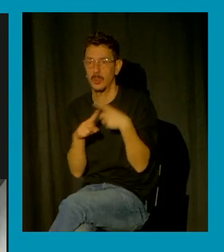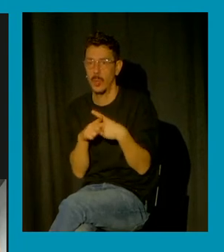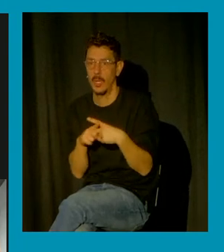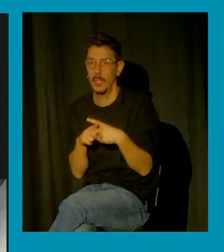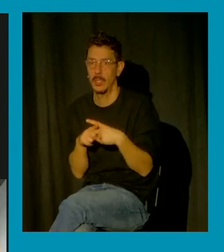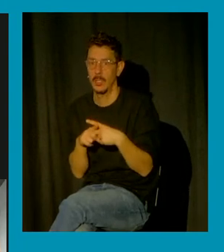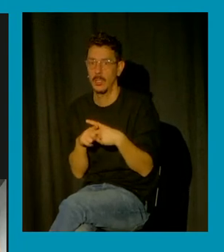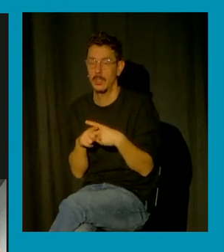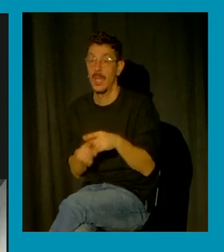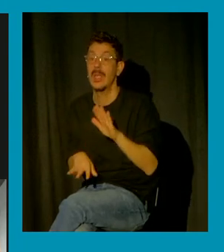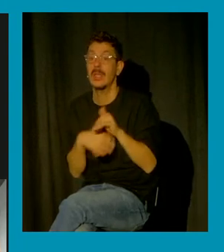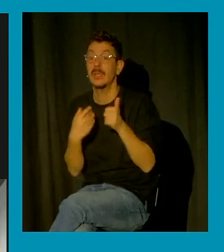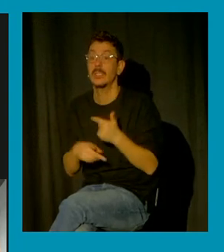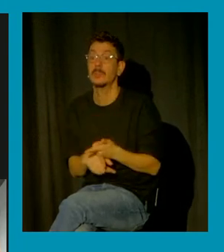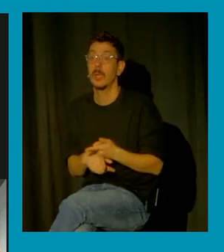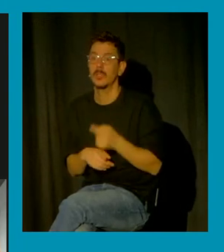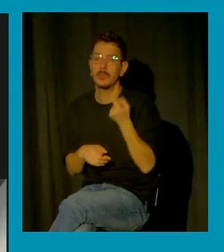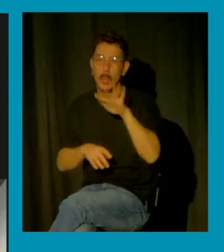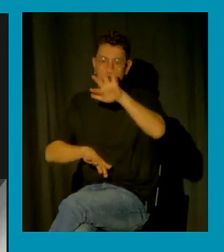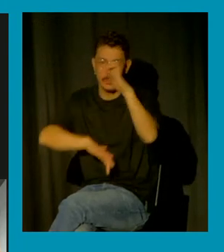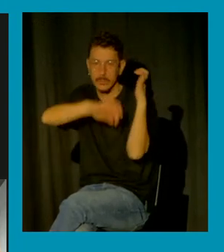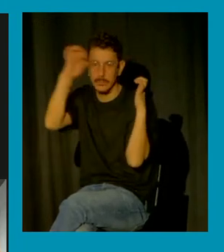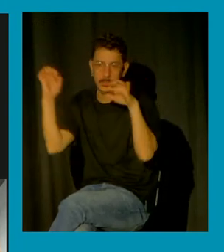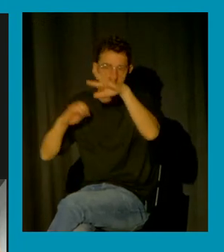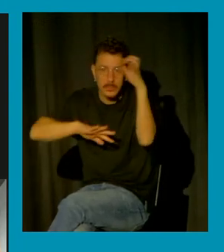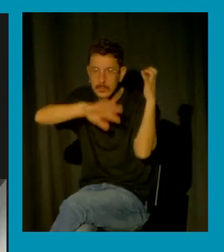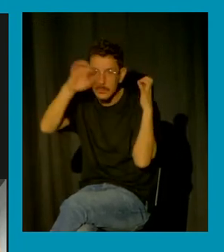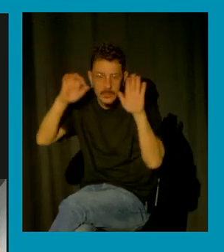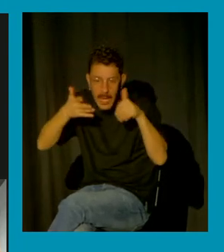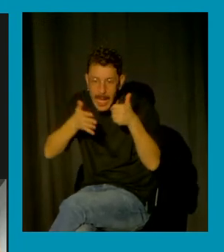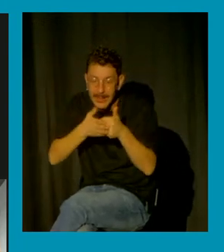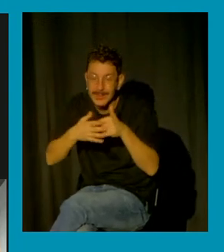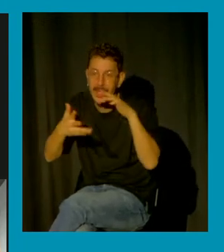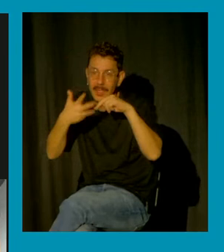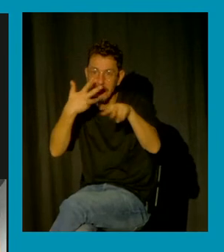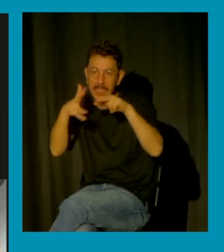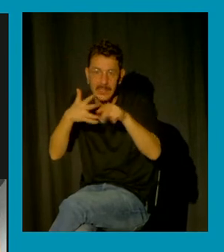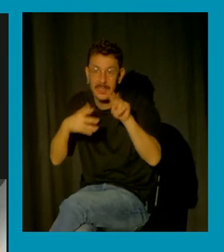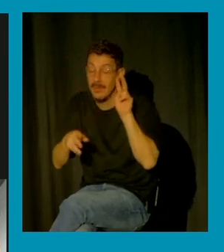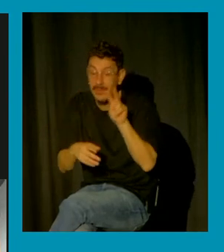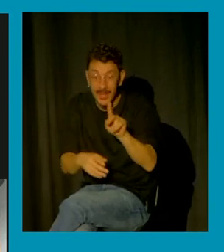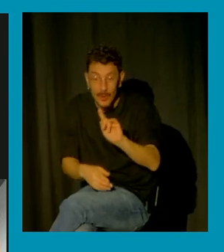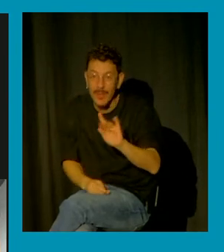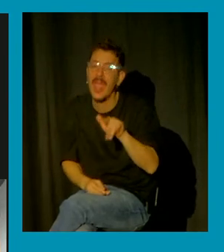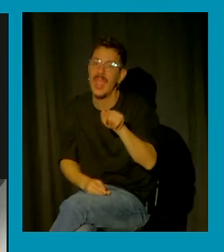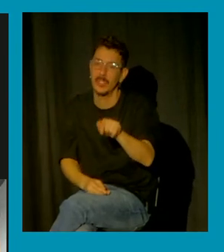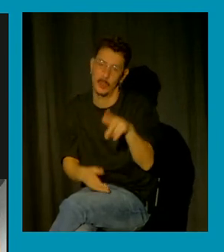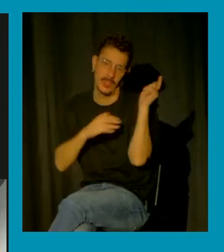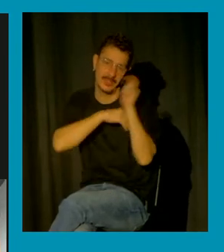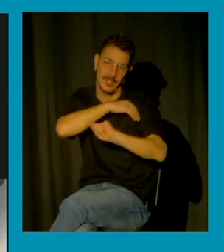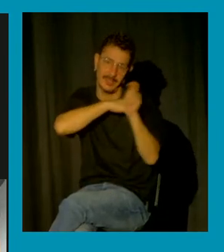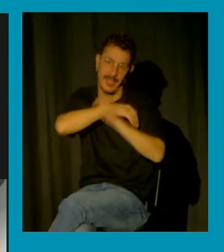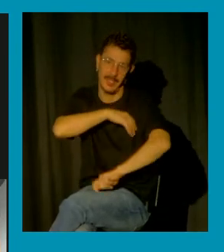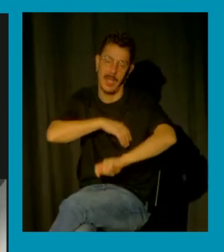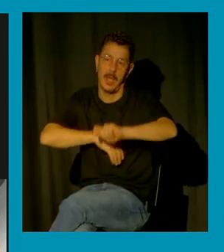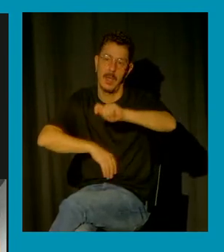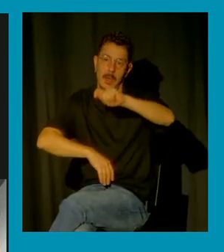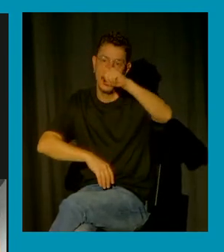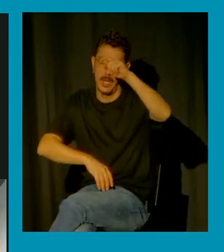lo invisible y lo invisible ¿qué es? lo invisible es precisamente toda esta estrategia patriarcal que se encuentra detrás y que